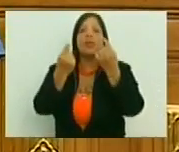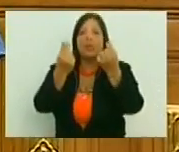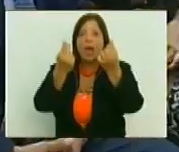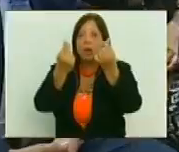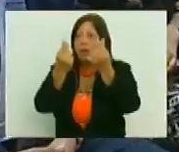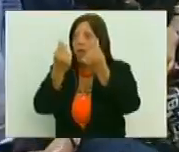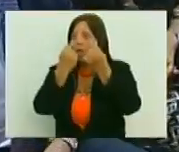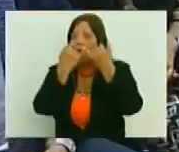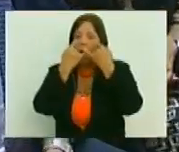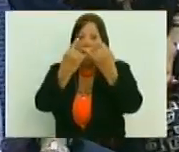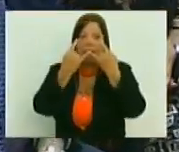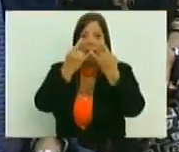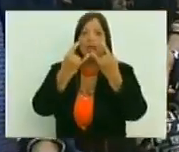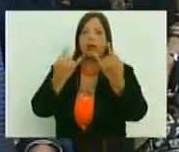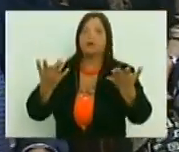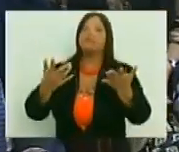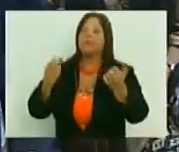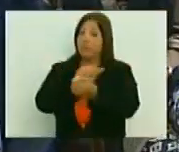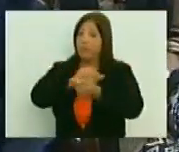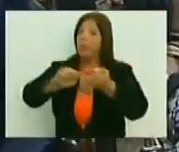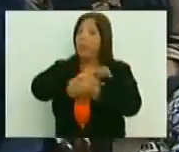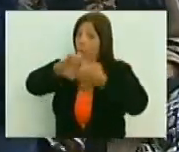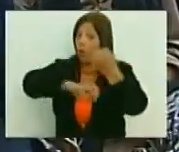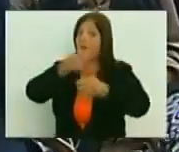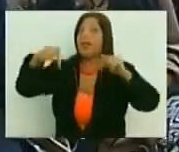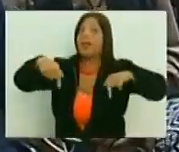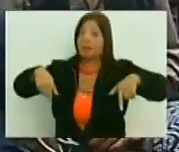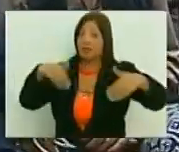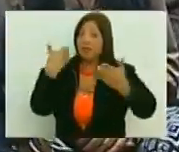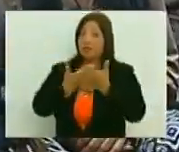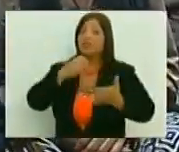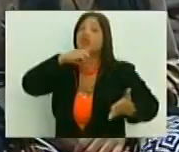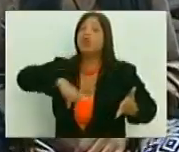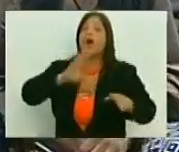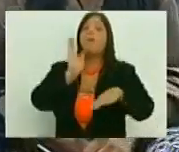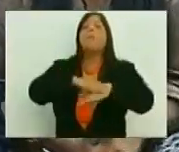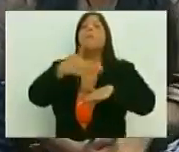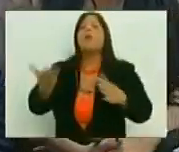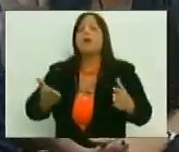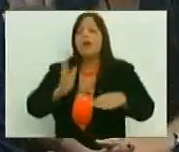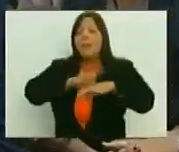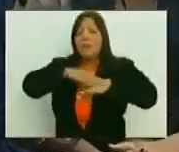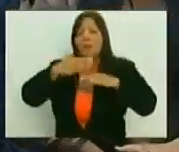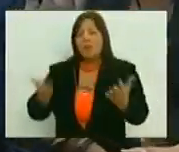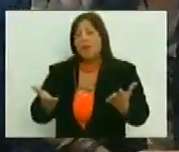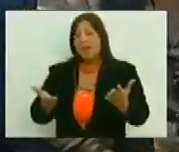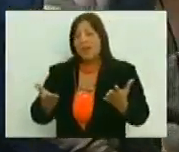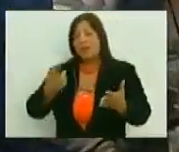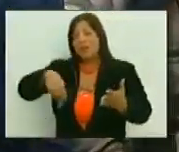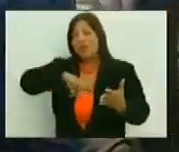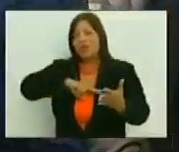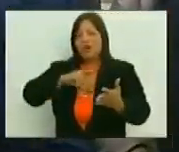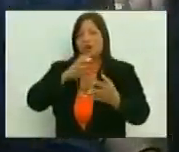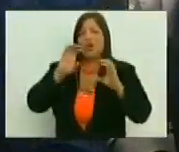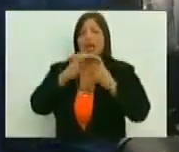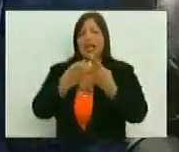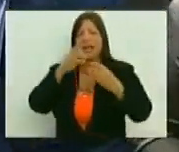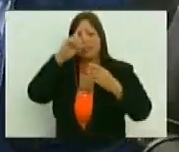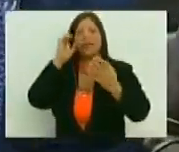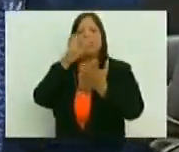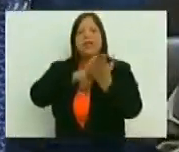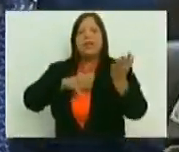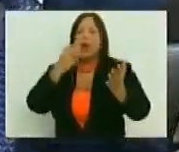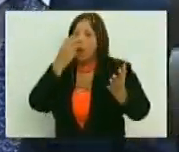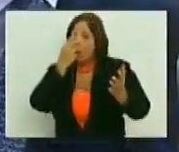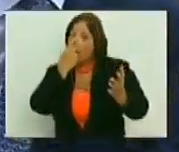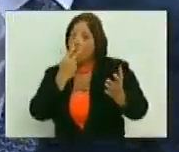esa es la tragedia histórica, donde nosotros estamos, ¿por qué? ¿por qué? nosotros como clase, en la cultura donde